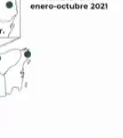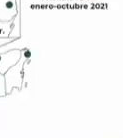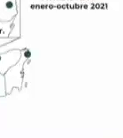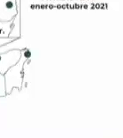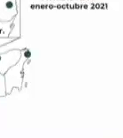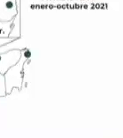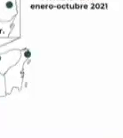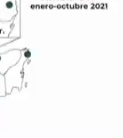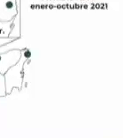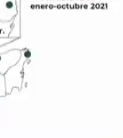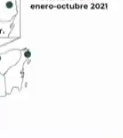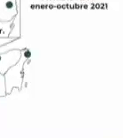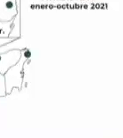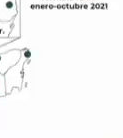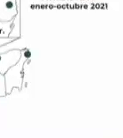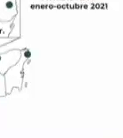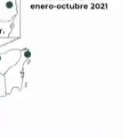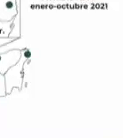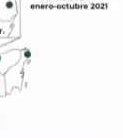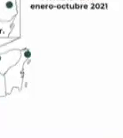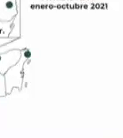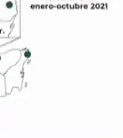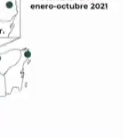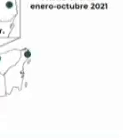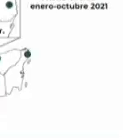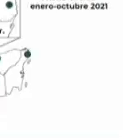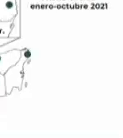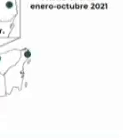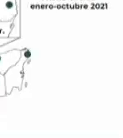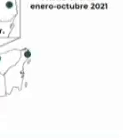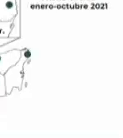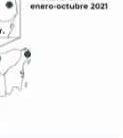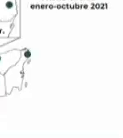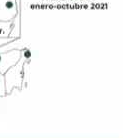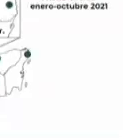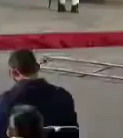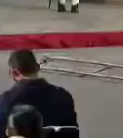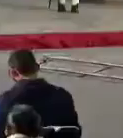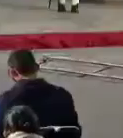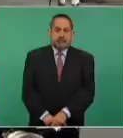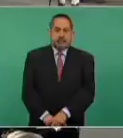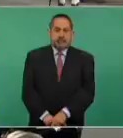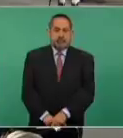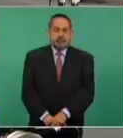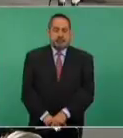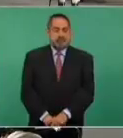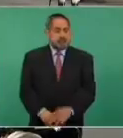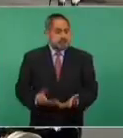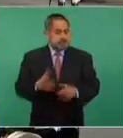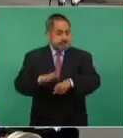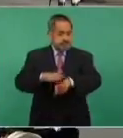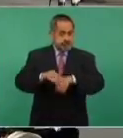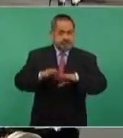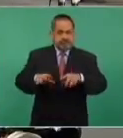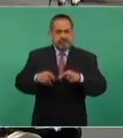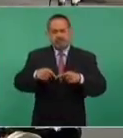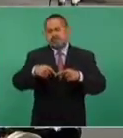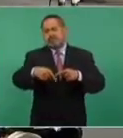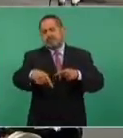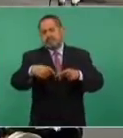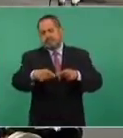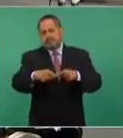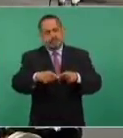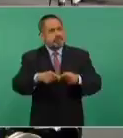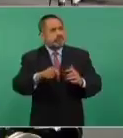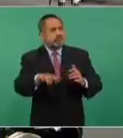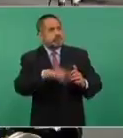a poner una denuncia, a capacitarse para el empleo, etc. Informar que están por concluirse los